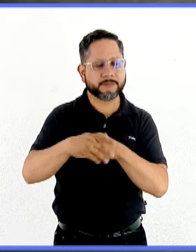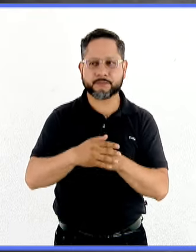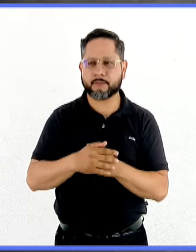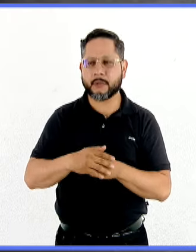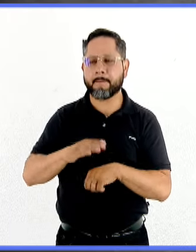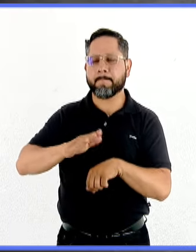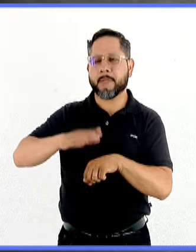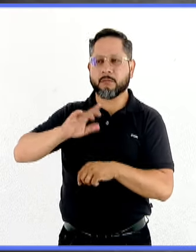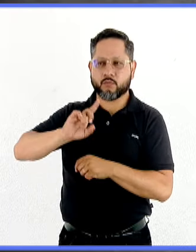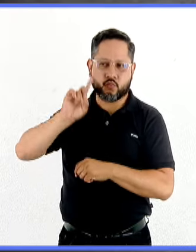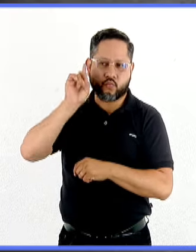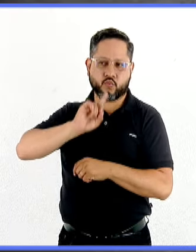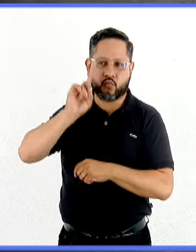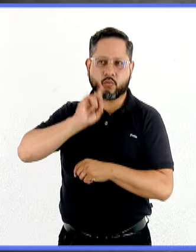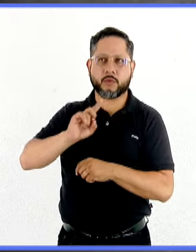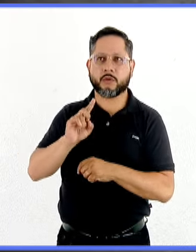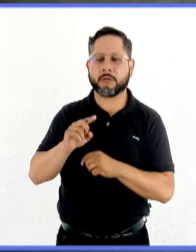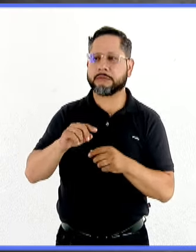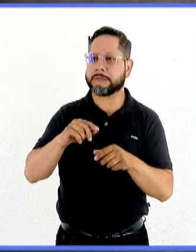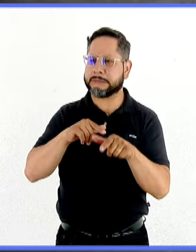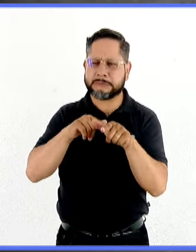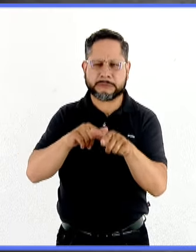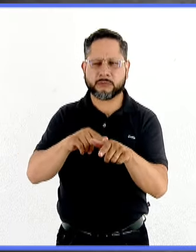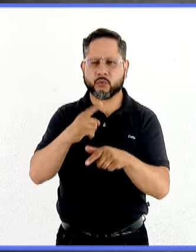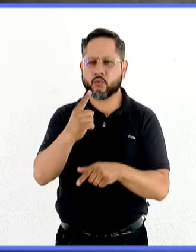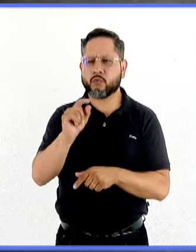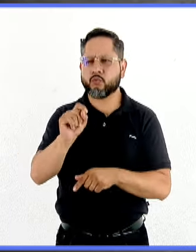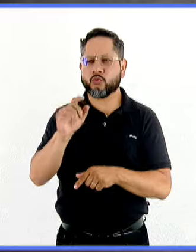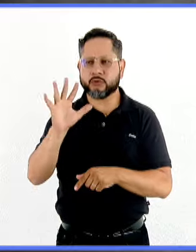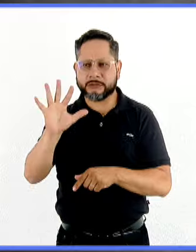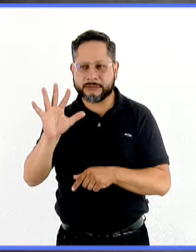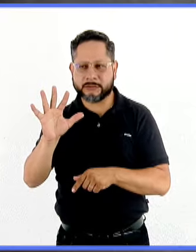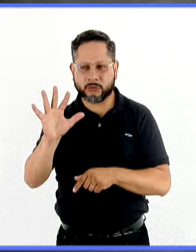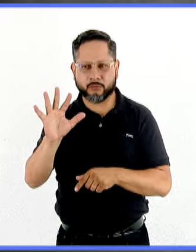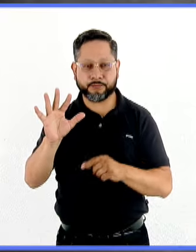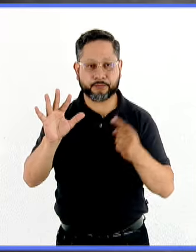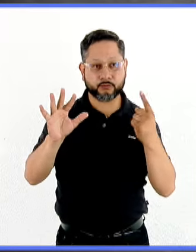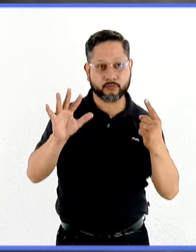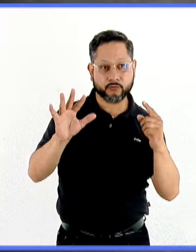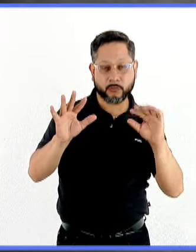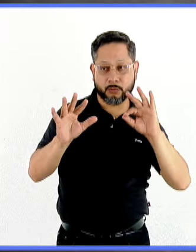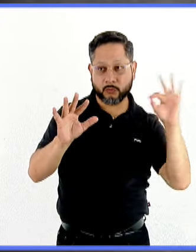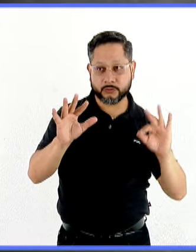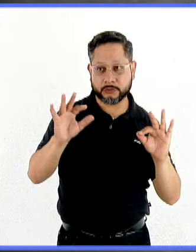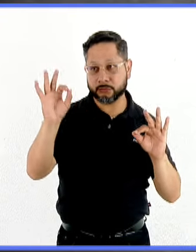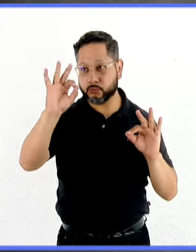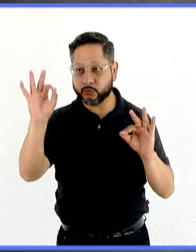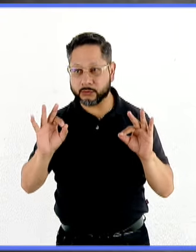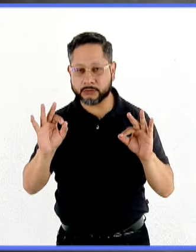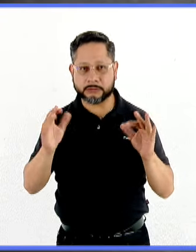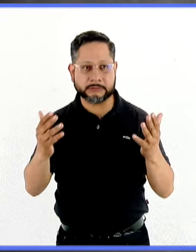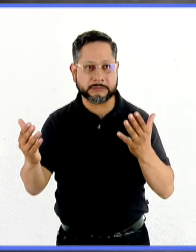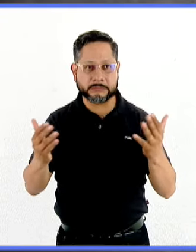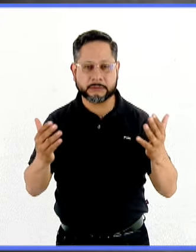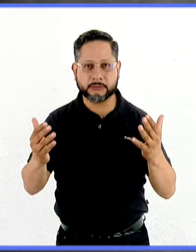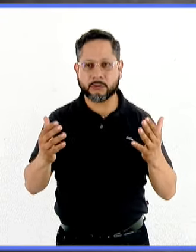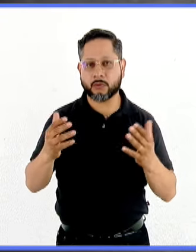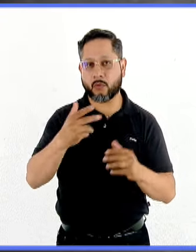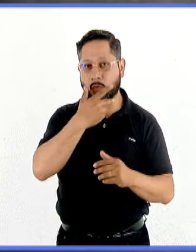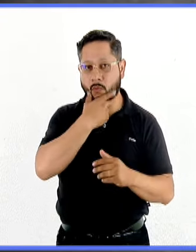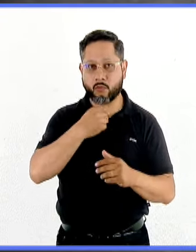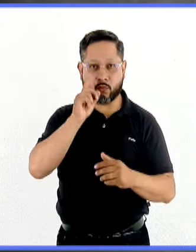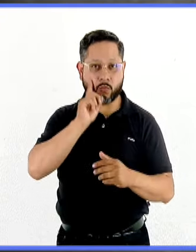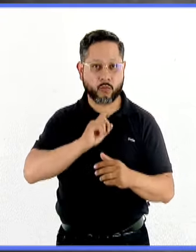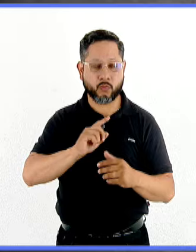en mujeres, o sea, es decir, en términos de prevalencia se habla de 1.5 respecto a 1% en términos, o sea, de una relación, perdón, hombre